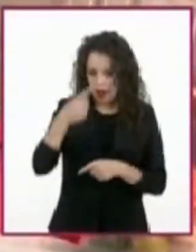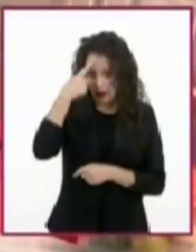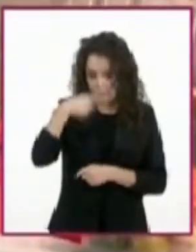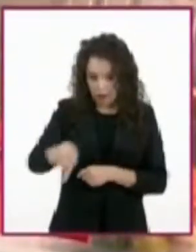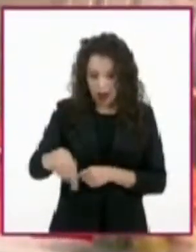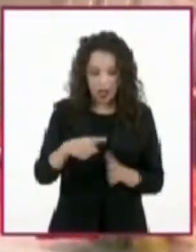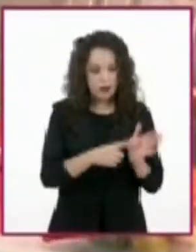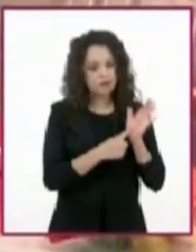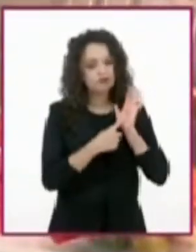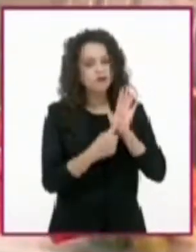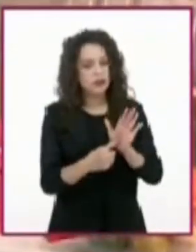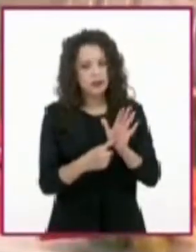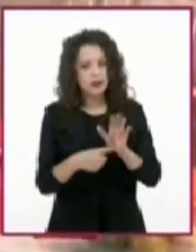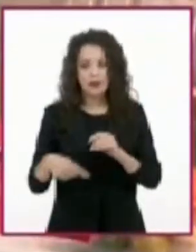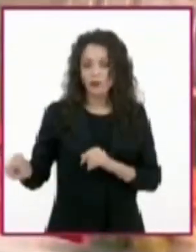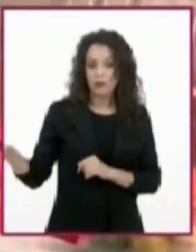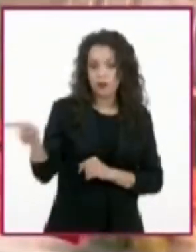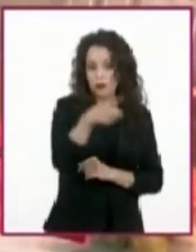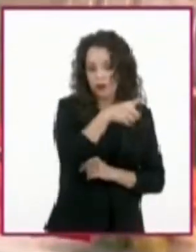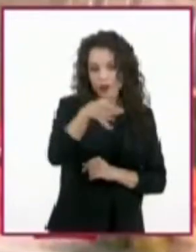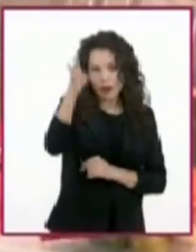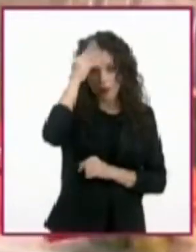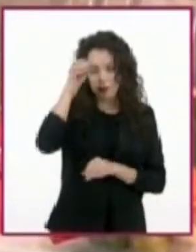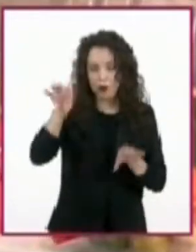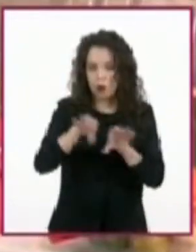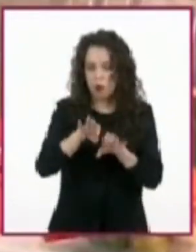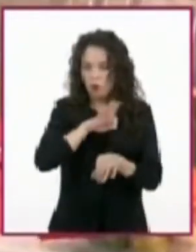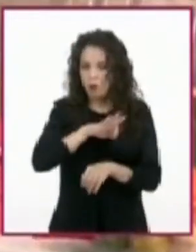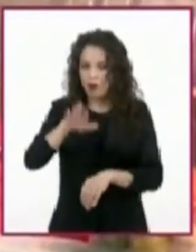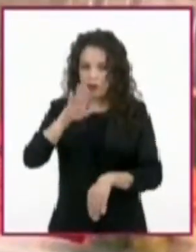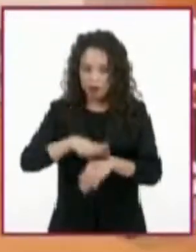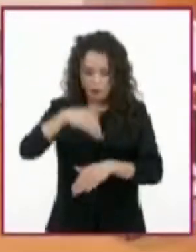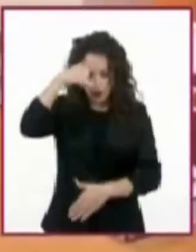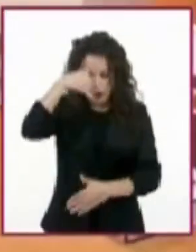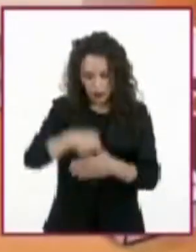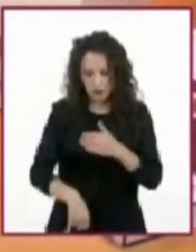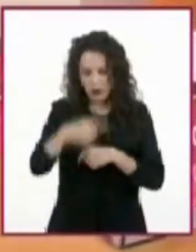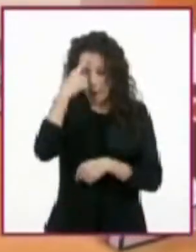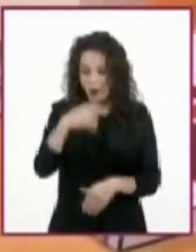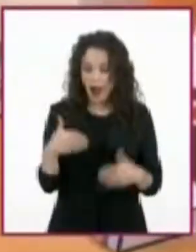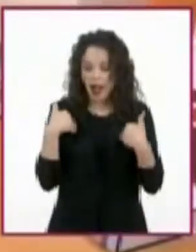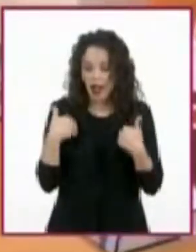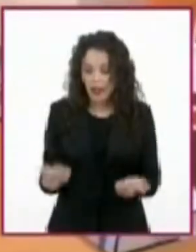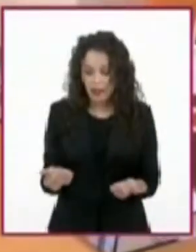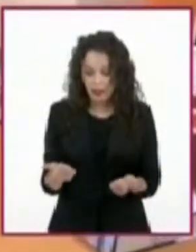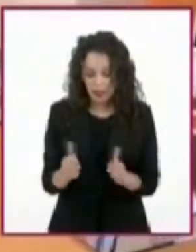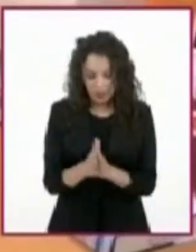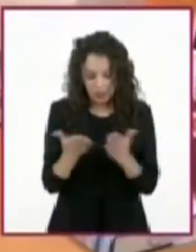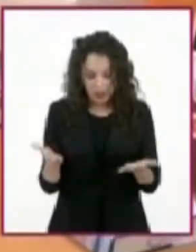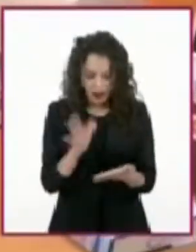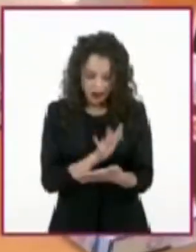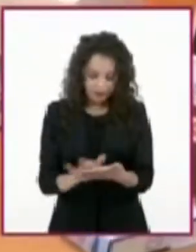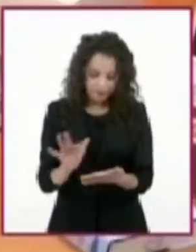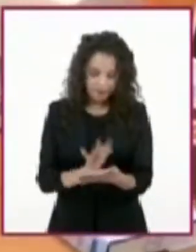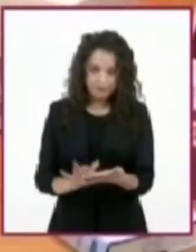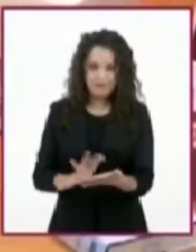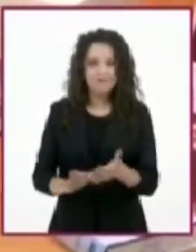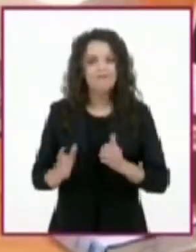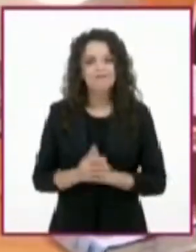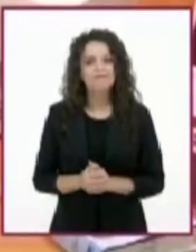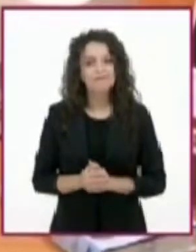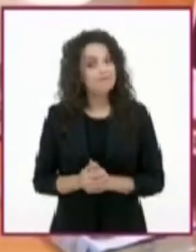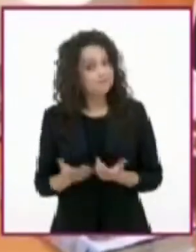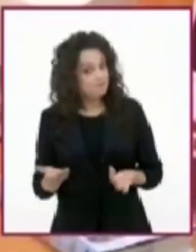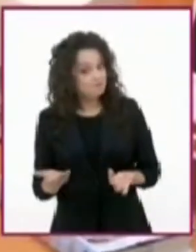cómo profundizar en la comprensión de un texto. ¡Mmm, qué bien se oye! ¡Como de alta cocina!